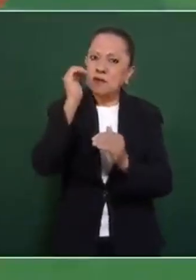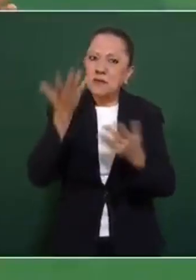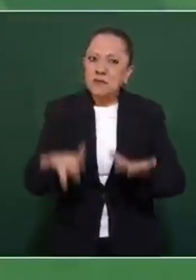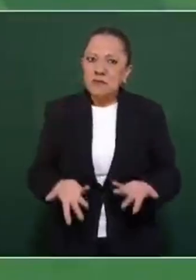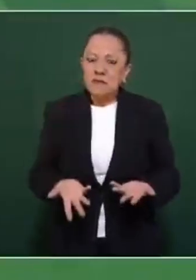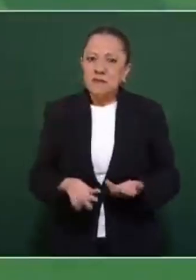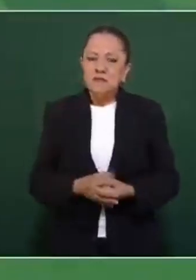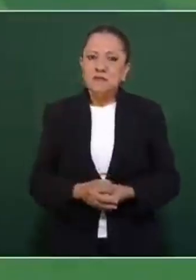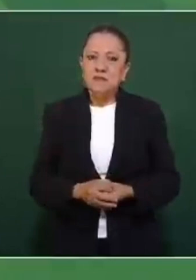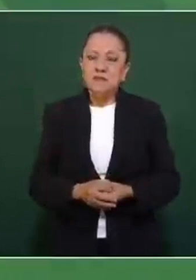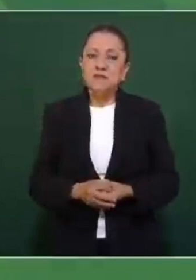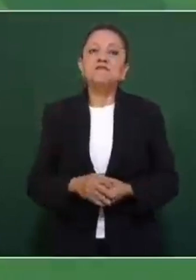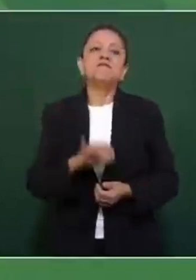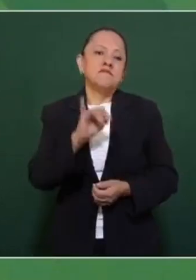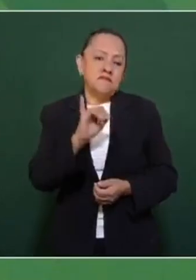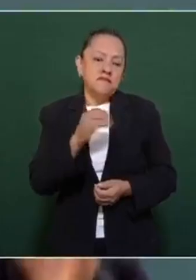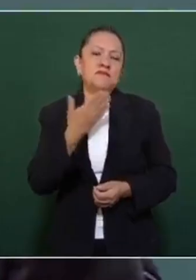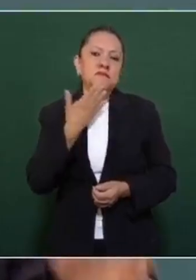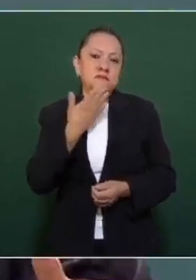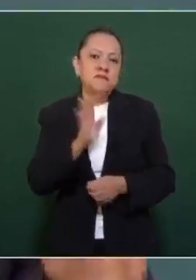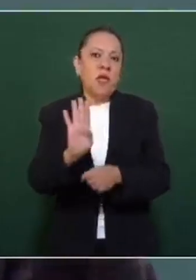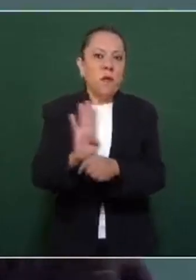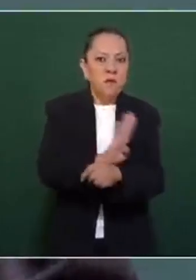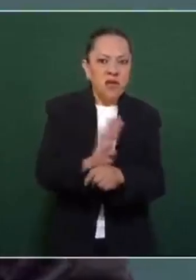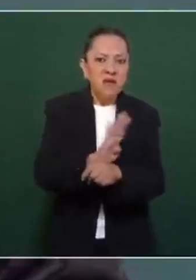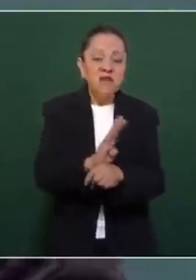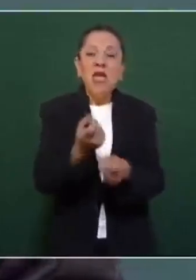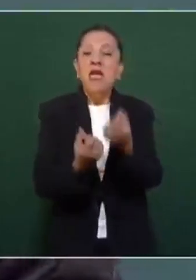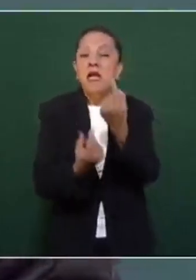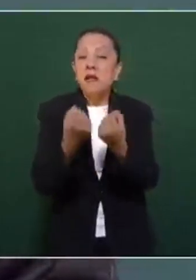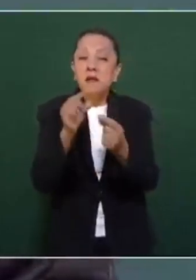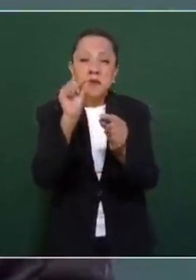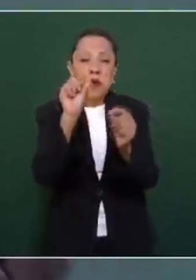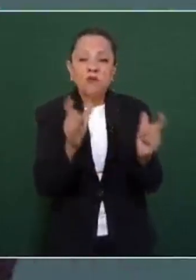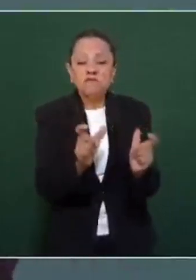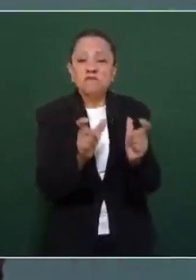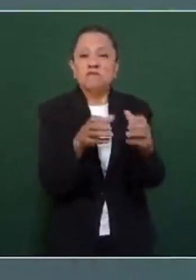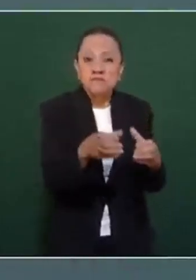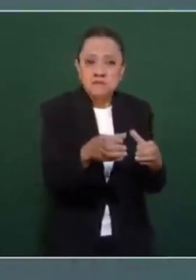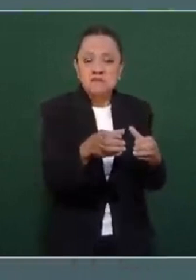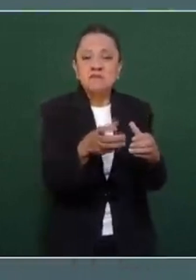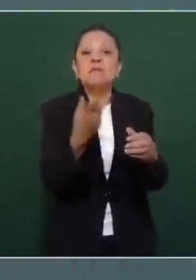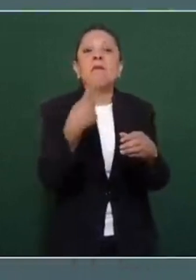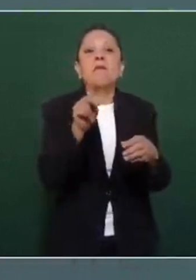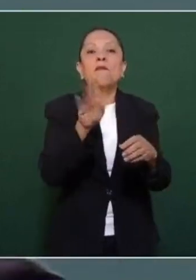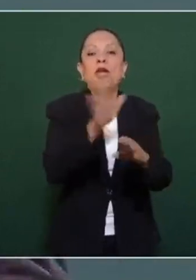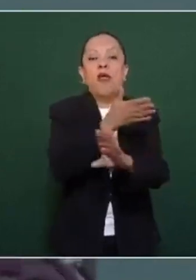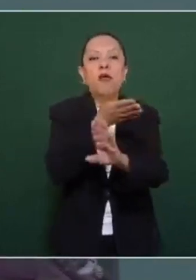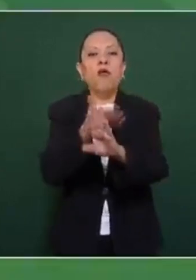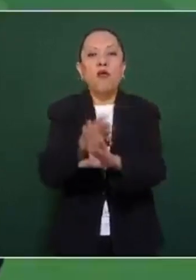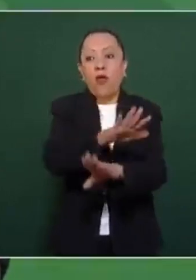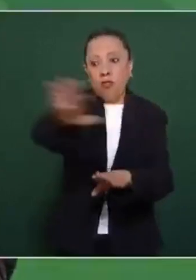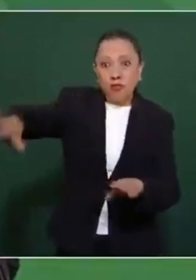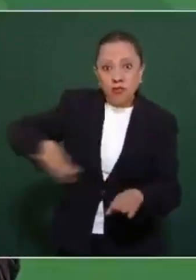Se beneficiaban unos cuantos, pero se perjudicaba a la mayoría